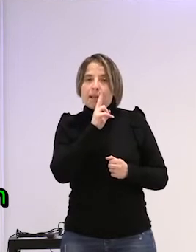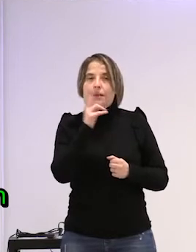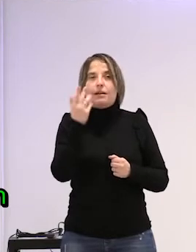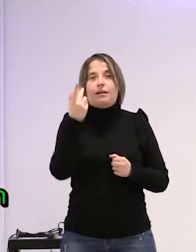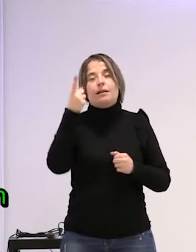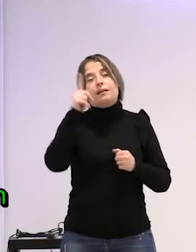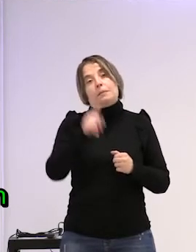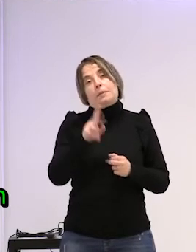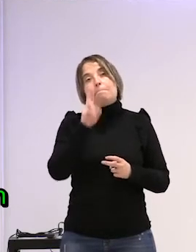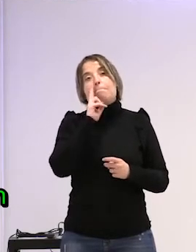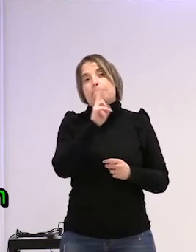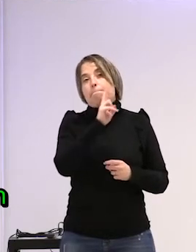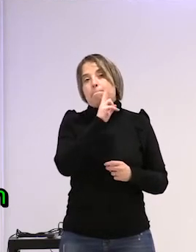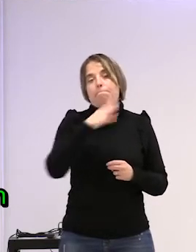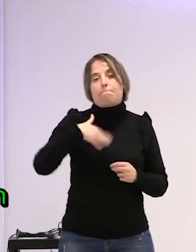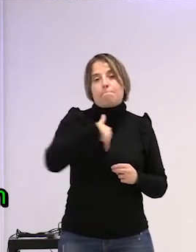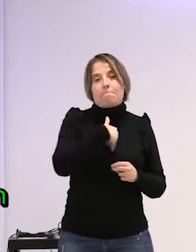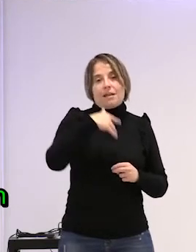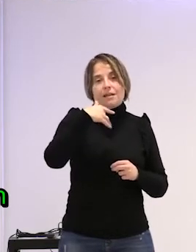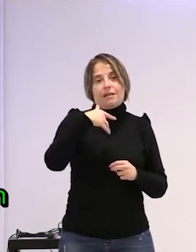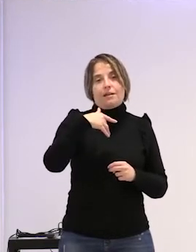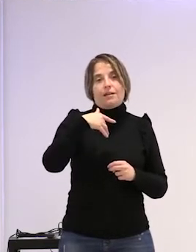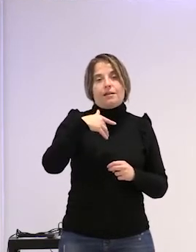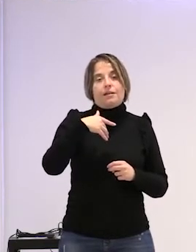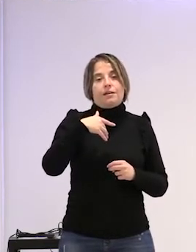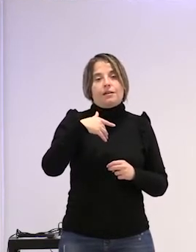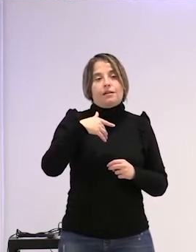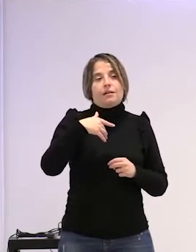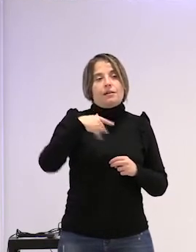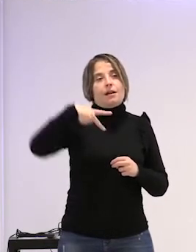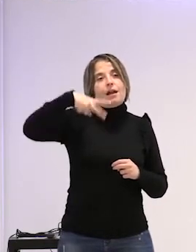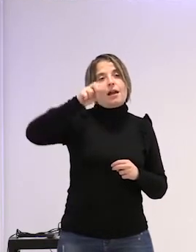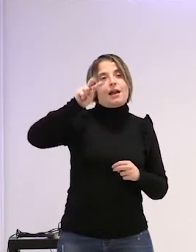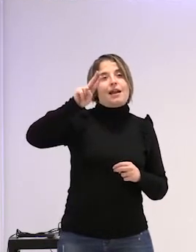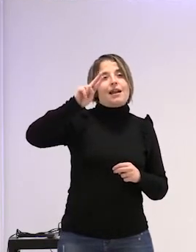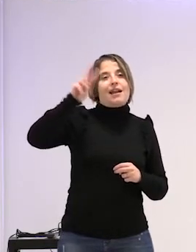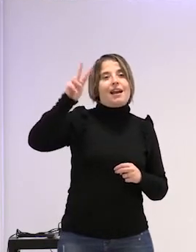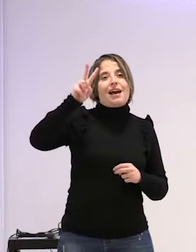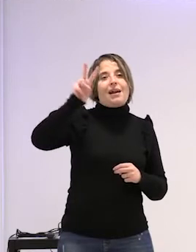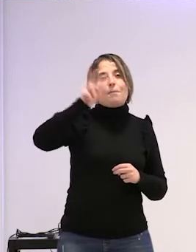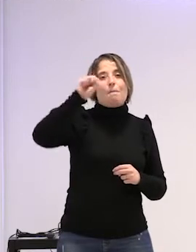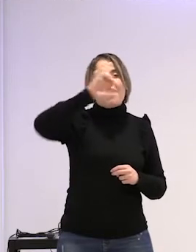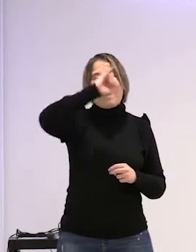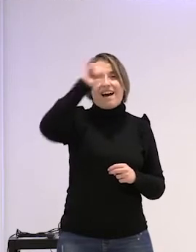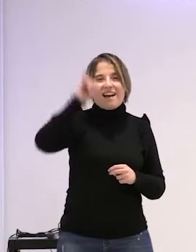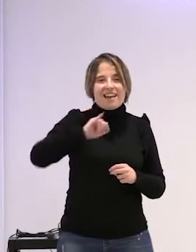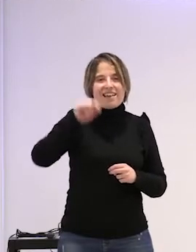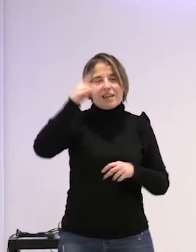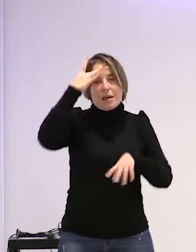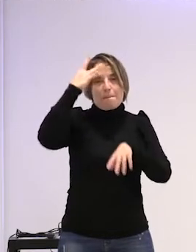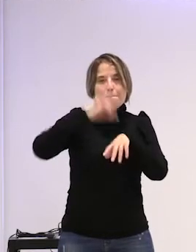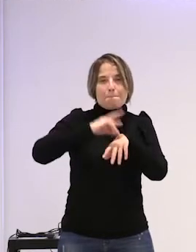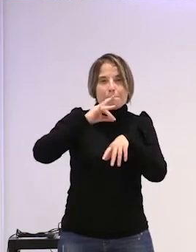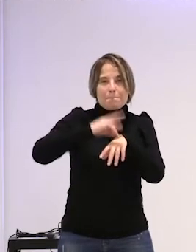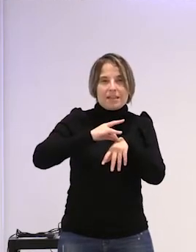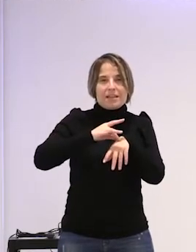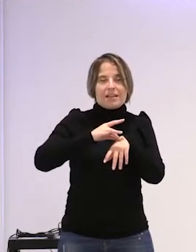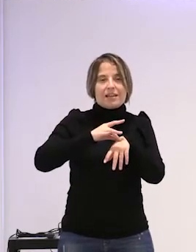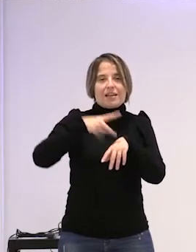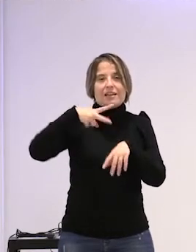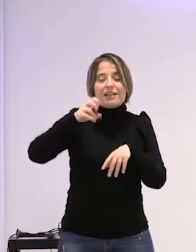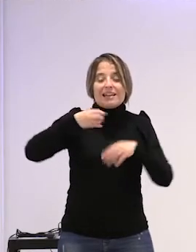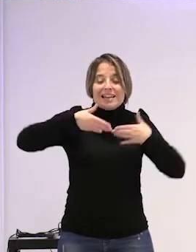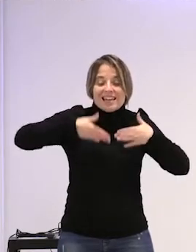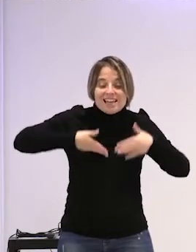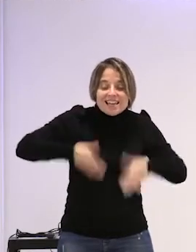también es la madre de Soyla América Narváez para quien no se recuerde o no la conozca Soyla América Narváez era la